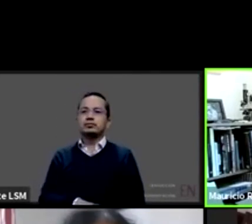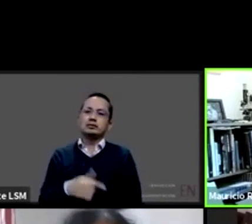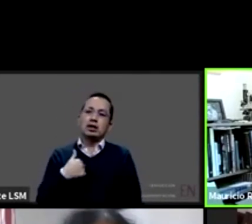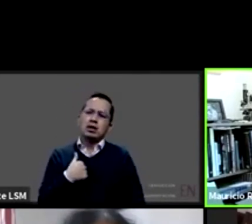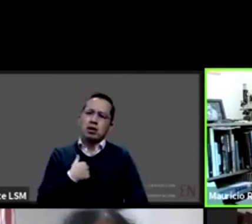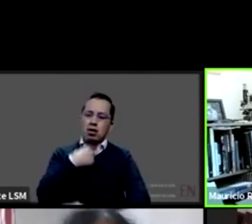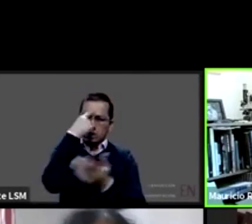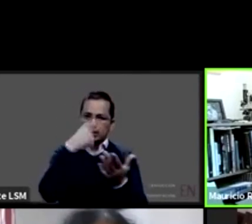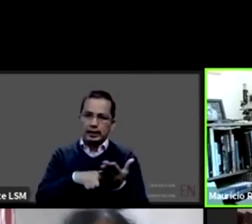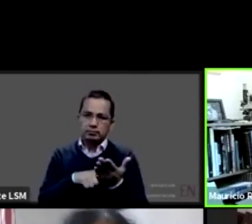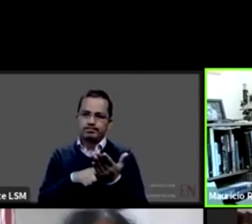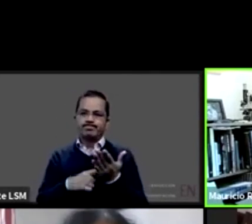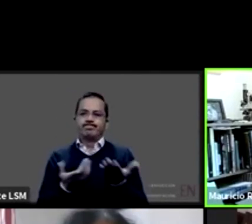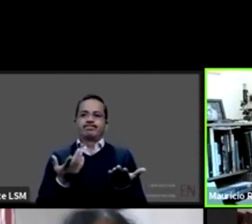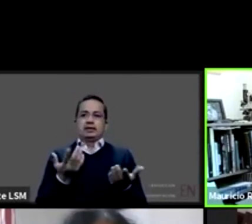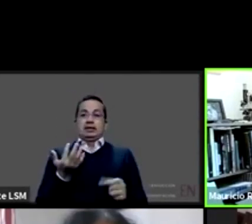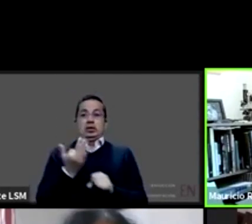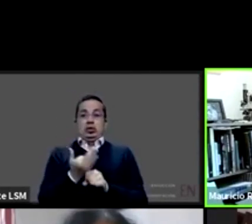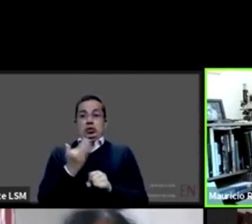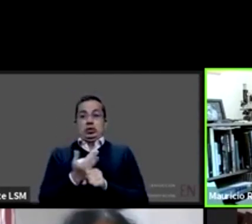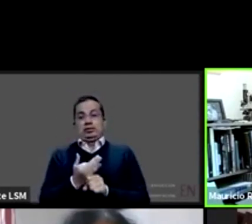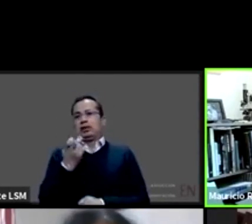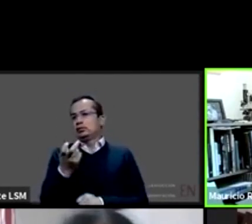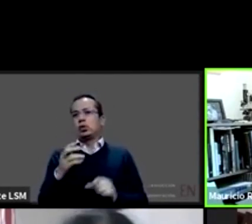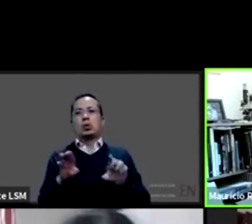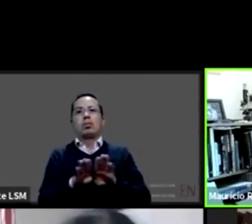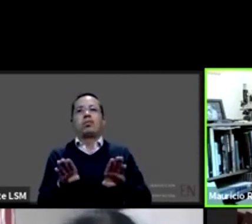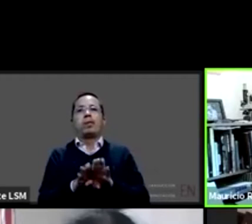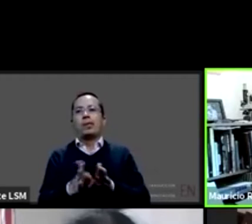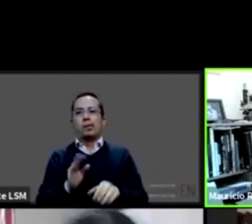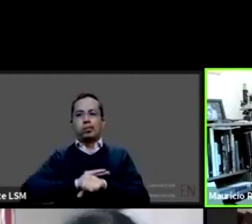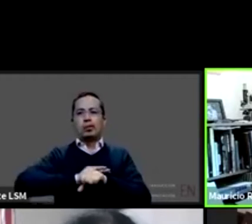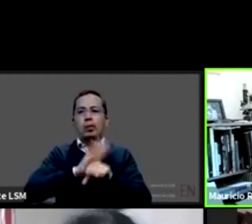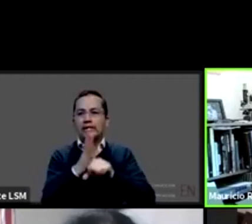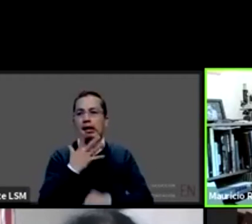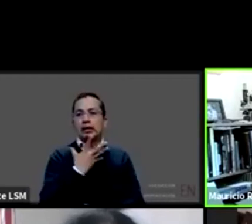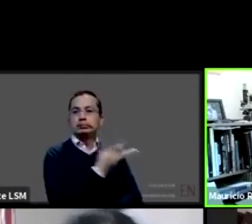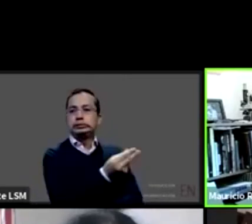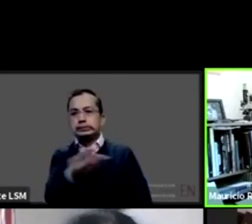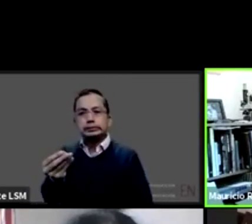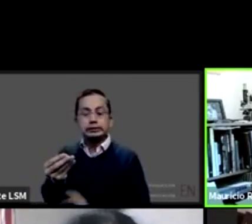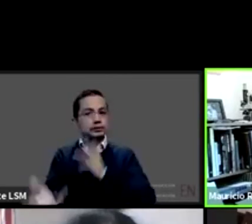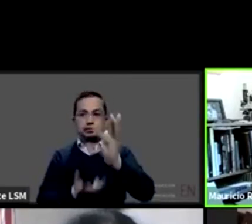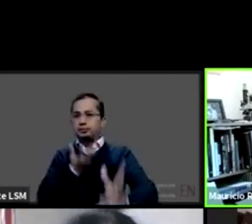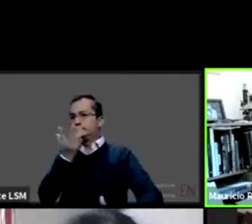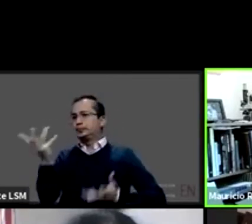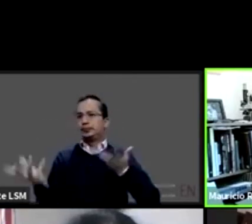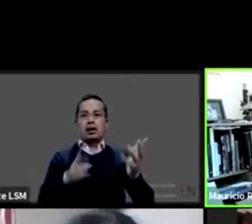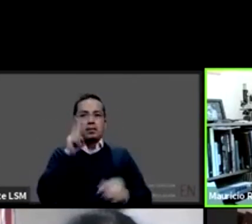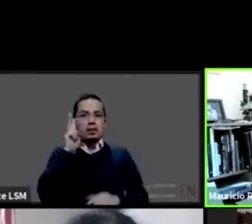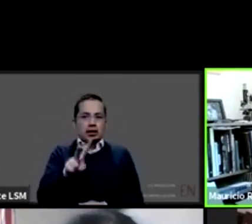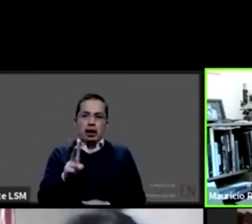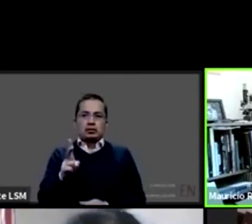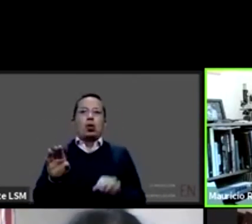la respuesta a la epidemia conforme han ido ocurriendo las cosas con la preparación que se tenía se han utilizado modelos que ya se habían